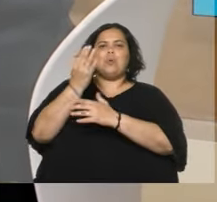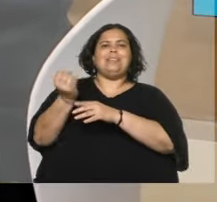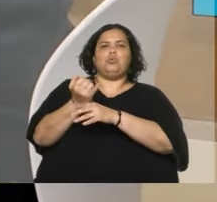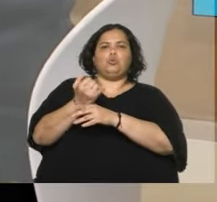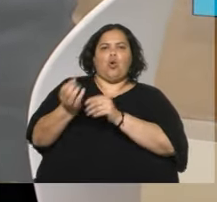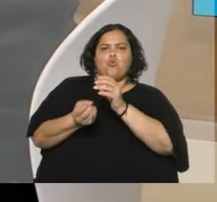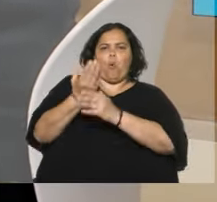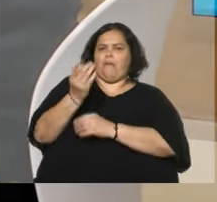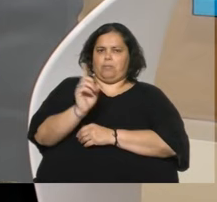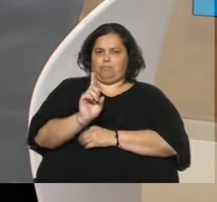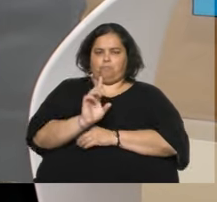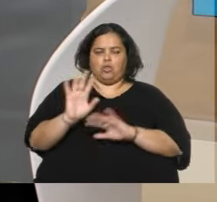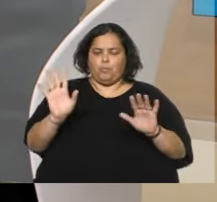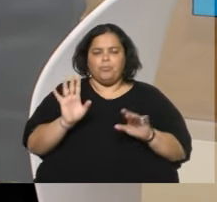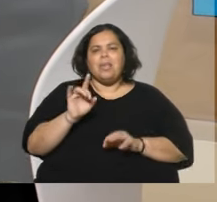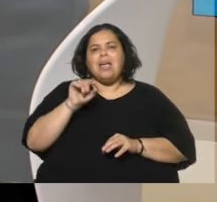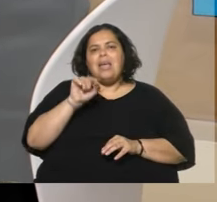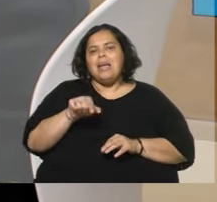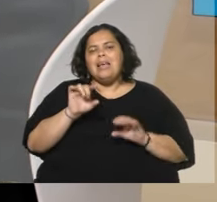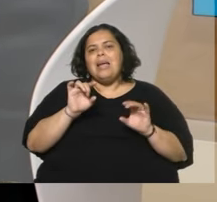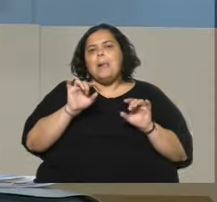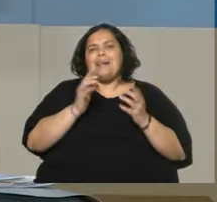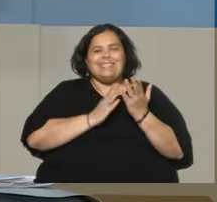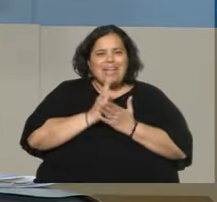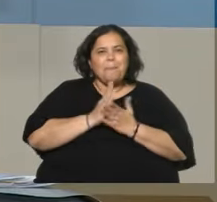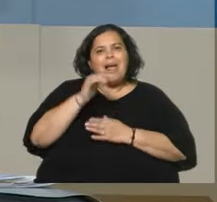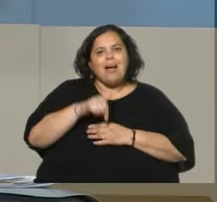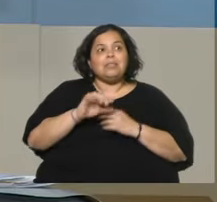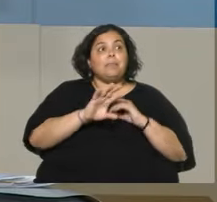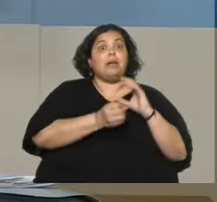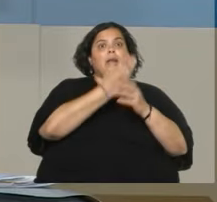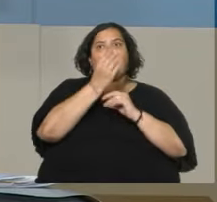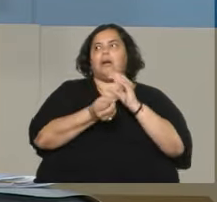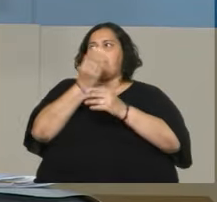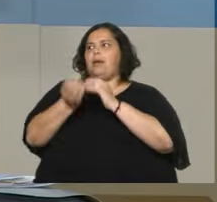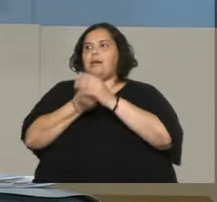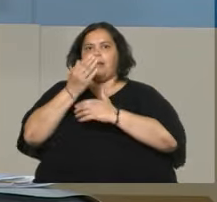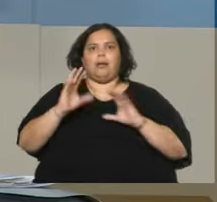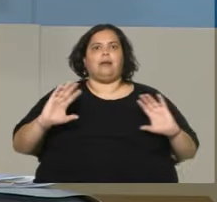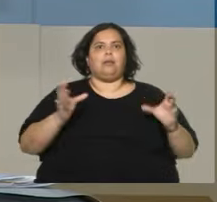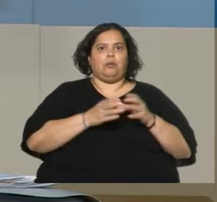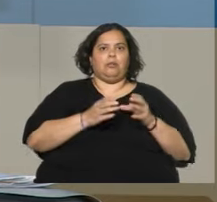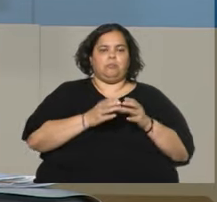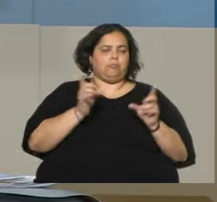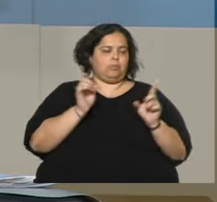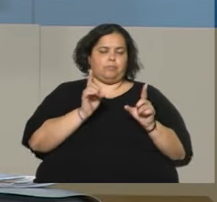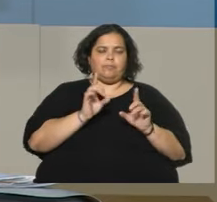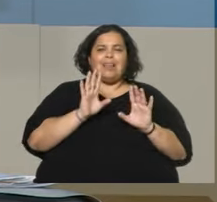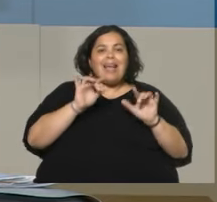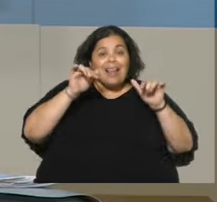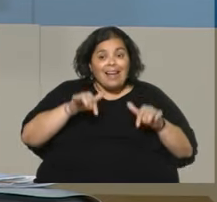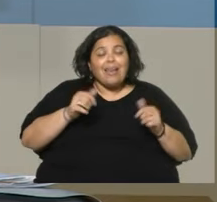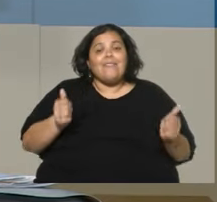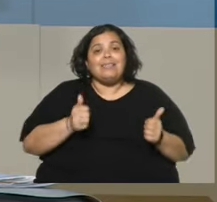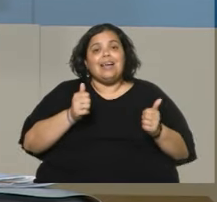importante que la señora la sepa, porque acá siempre tenemos tendencia a generar una institucionalidad nueva ante algo que no funciona. Sí lo que genera